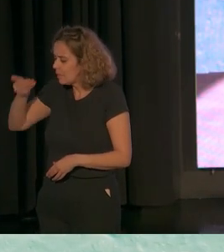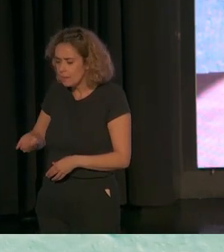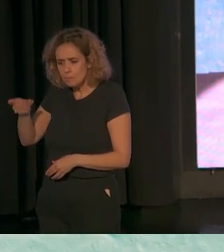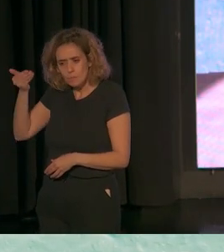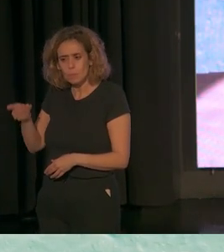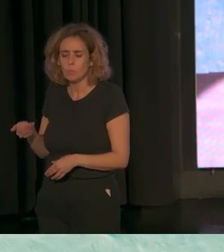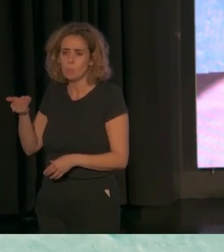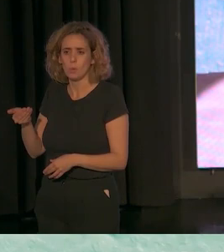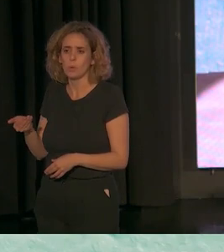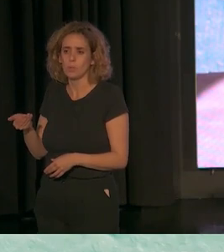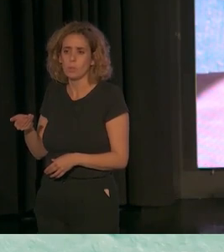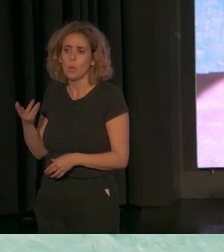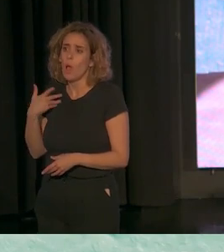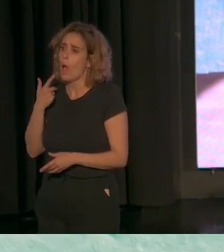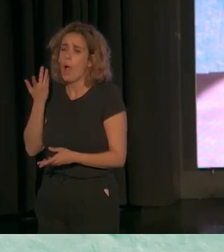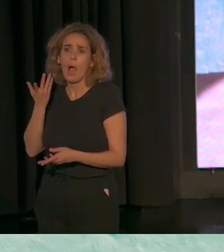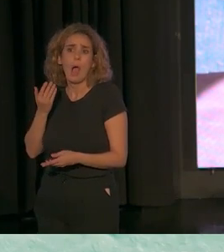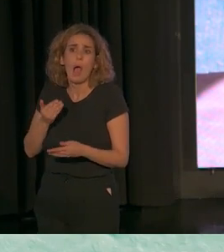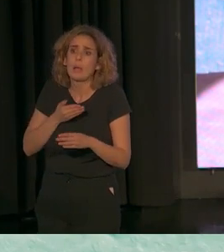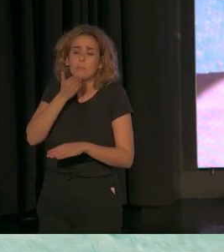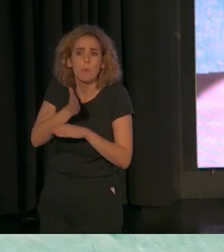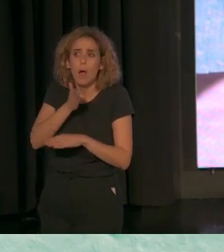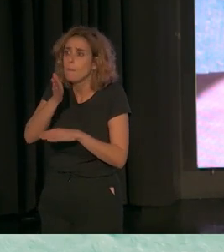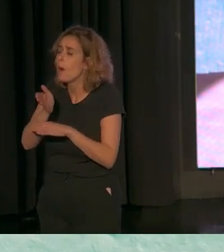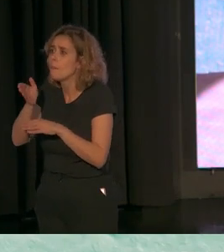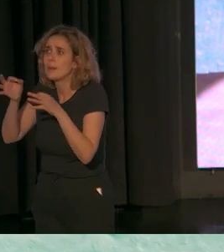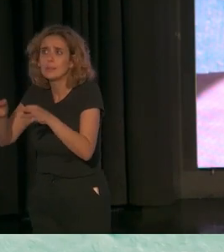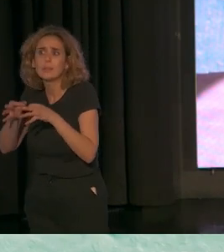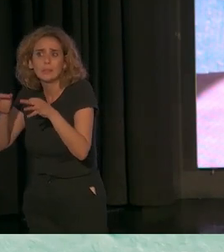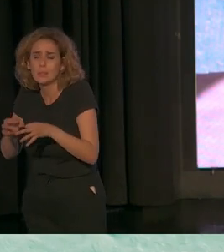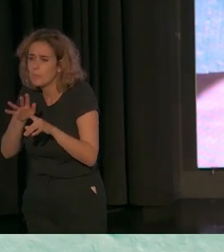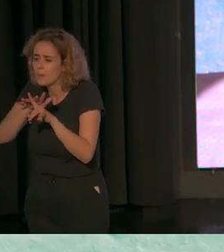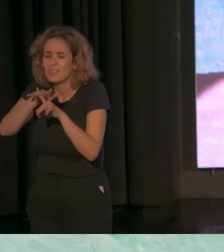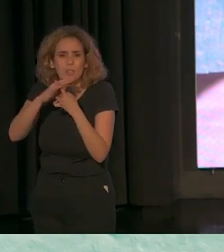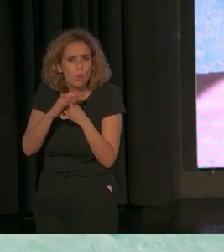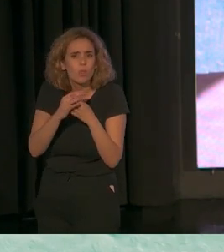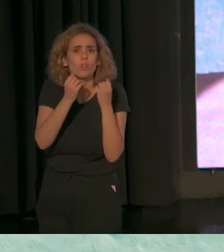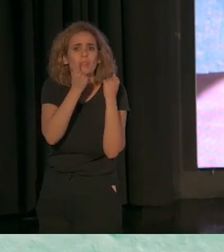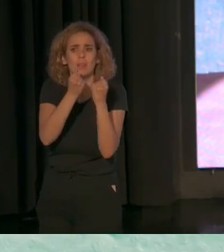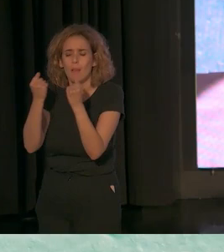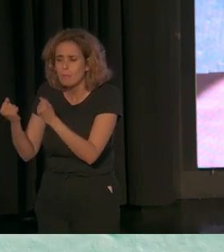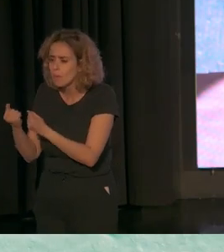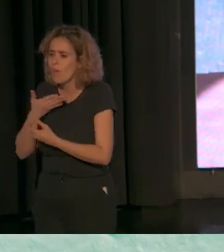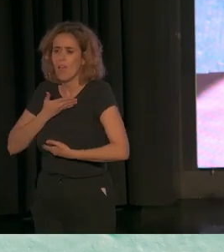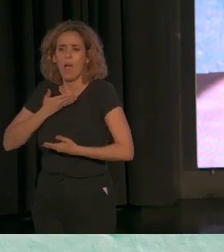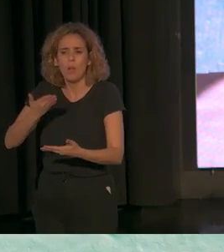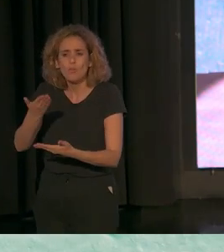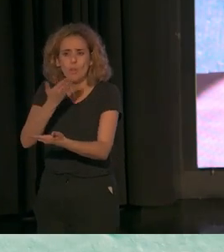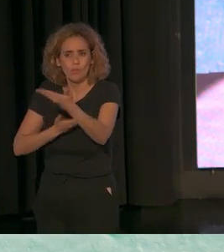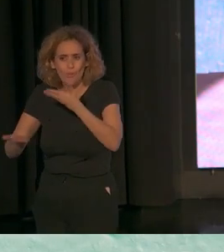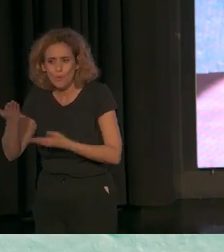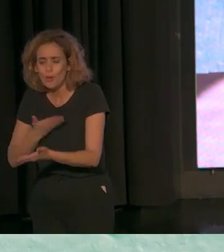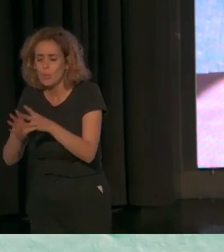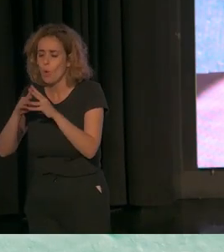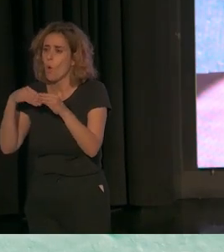asistiendo a unas y a otras situaciones, entidades, ayudando, colaborando, prestando